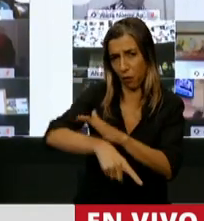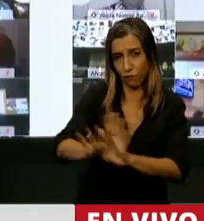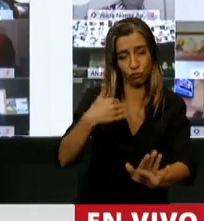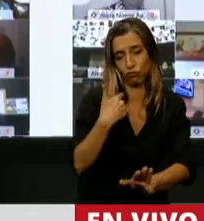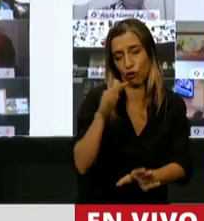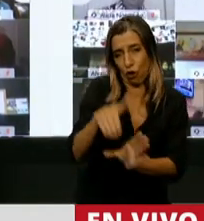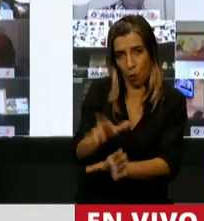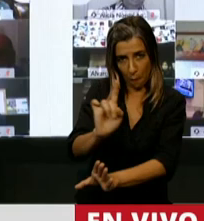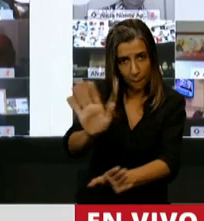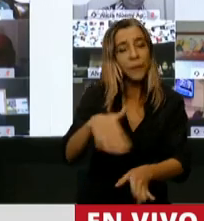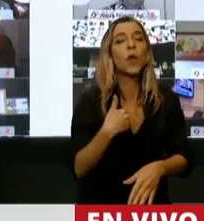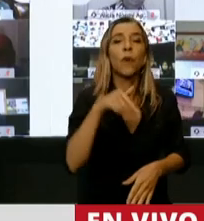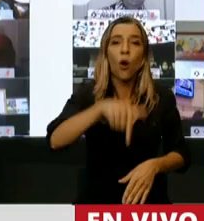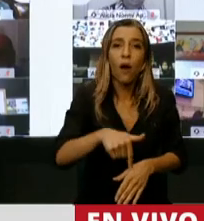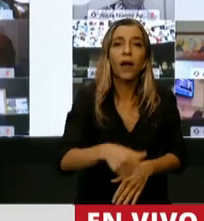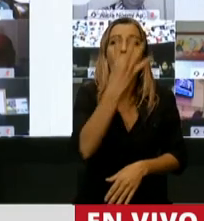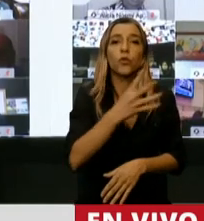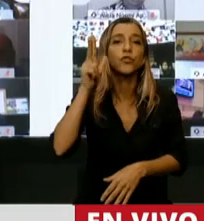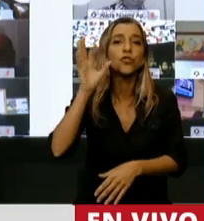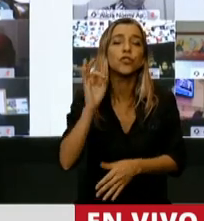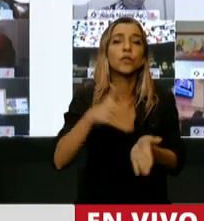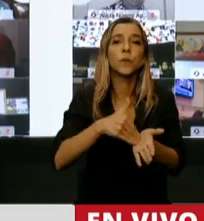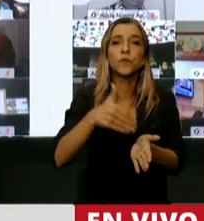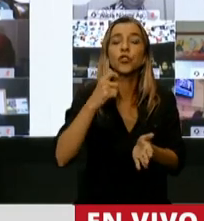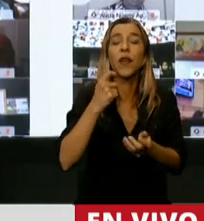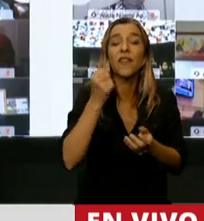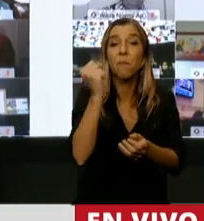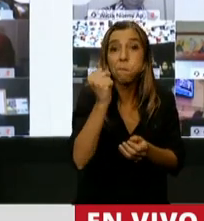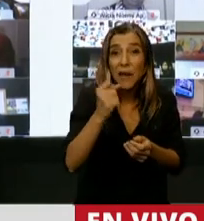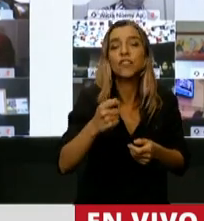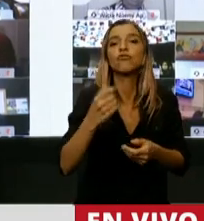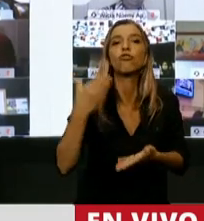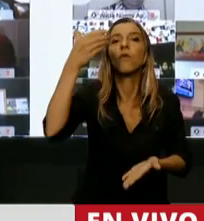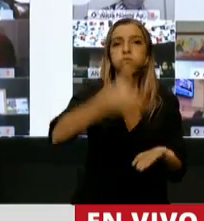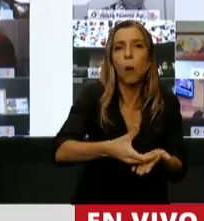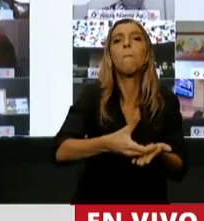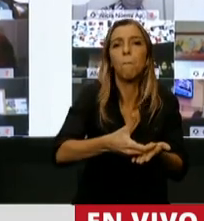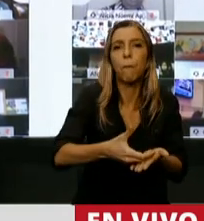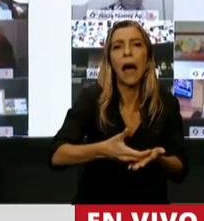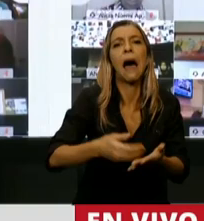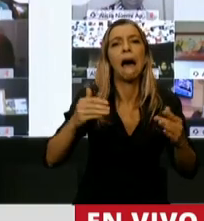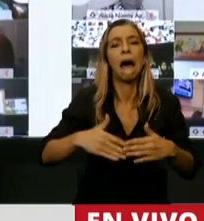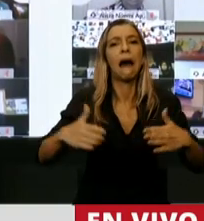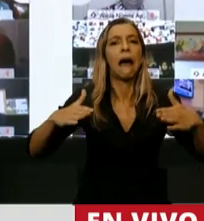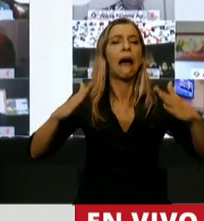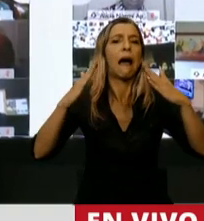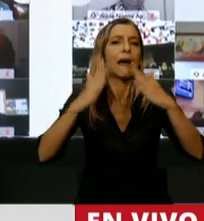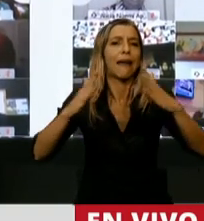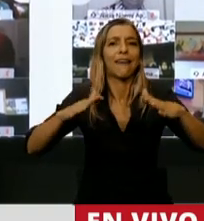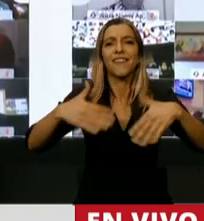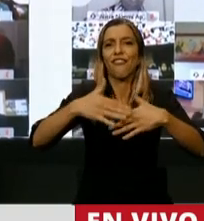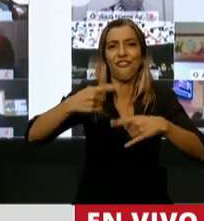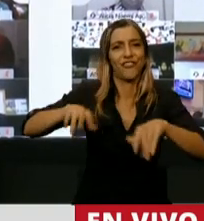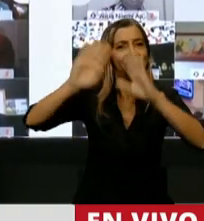asignamos 480 millones de pesos para reformar la fachada de la Casa Rosada, que hasta donde yo la vi,